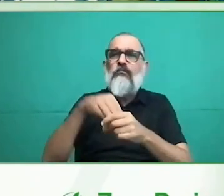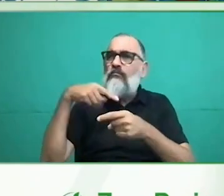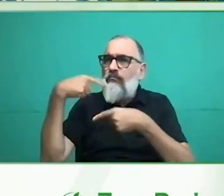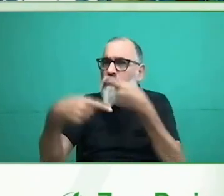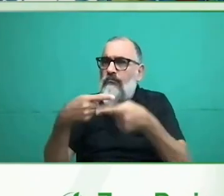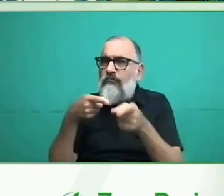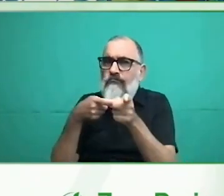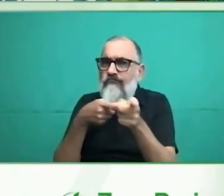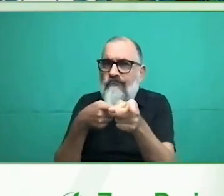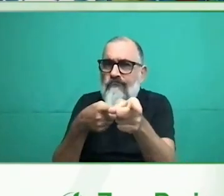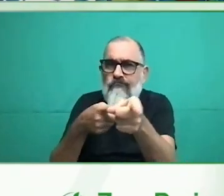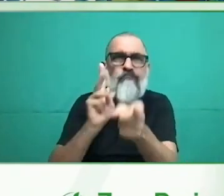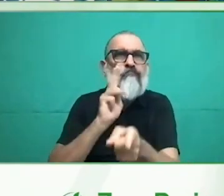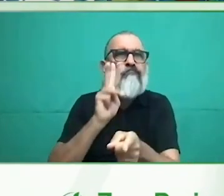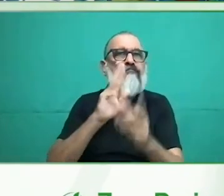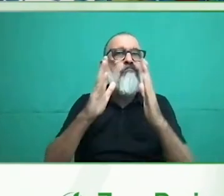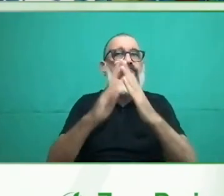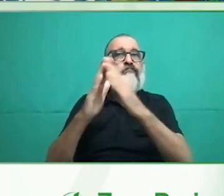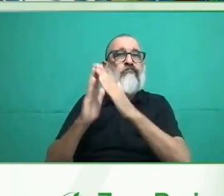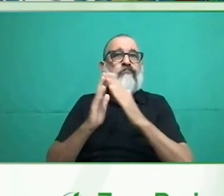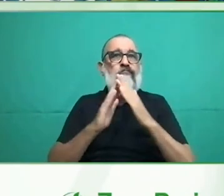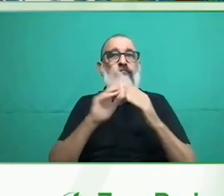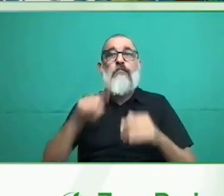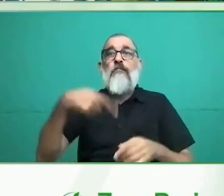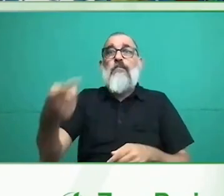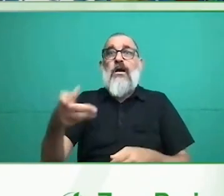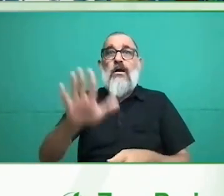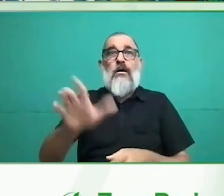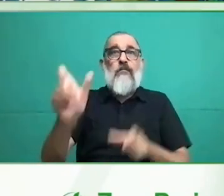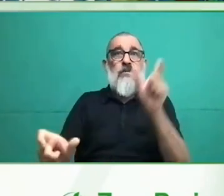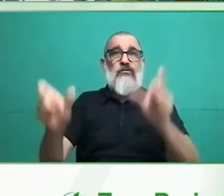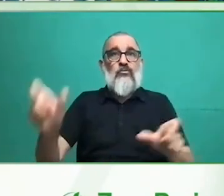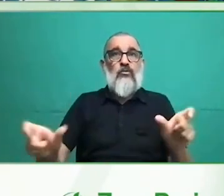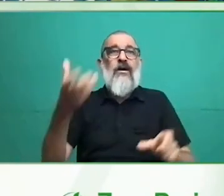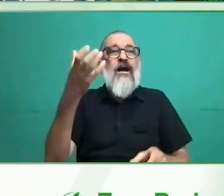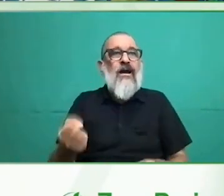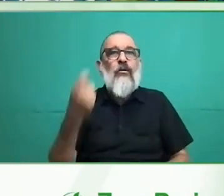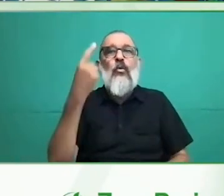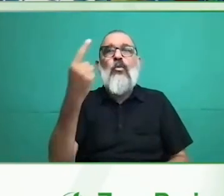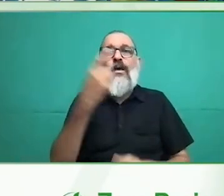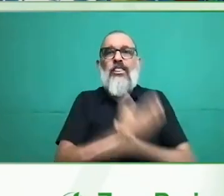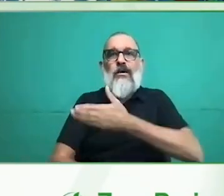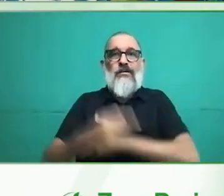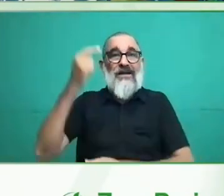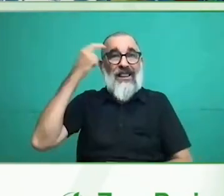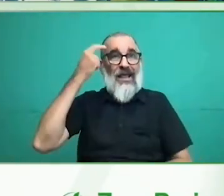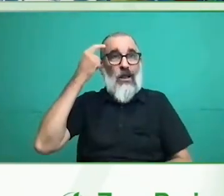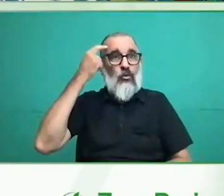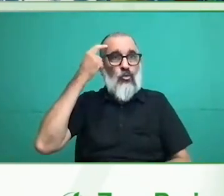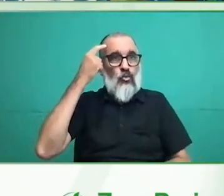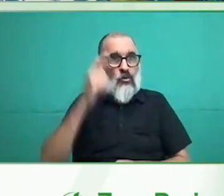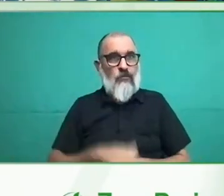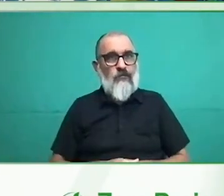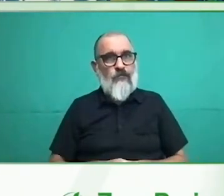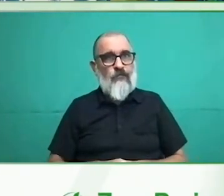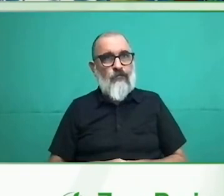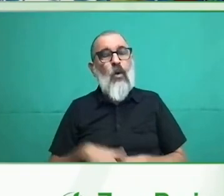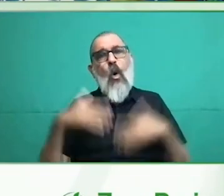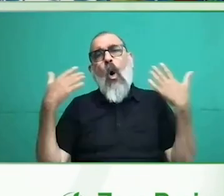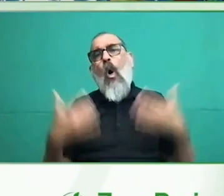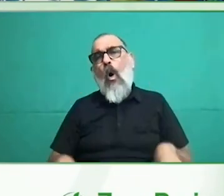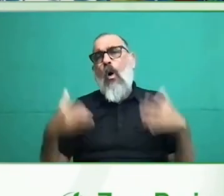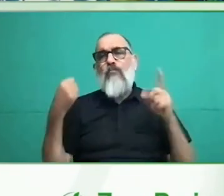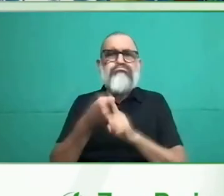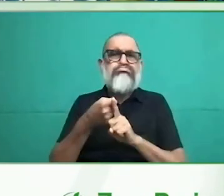y a la vez de grandes alicientes para dar una respuesta a lo que implicaría tener viviendas para estas